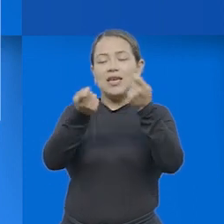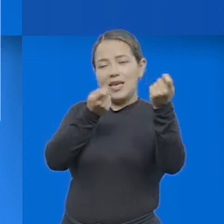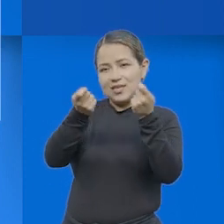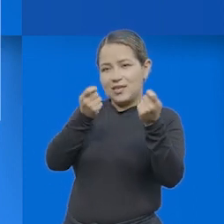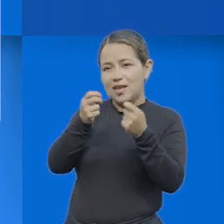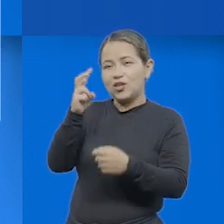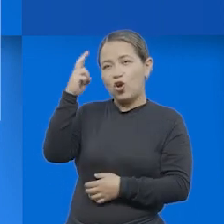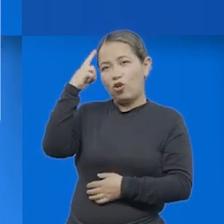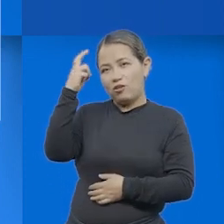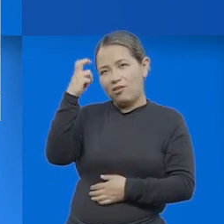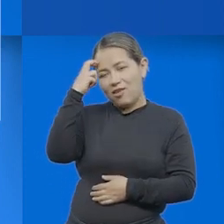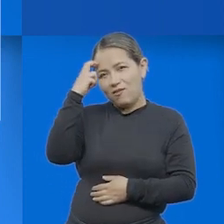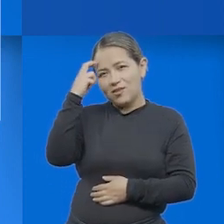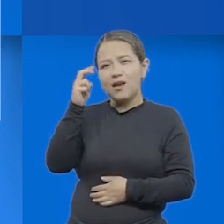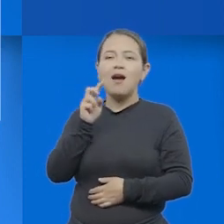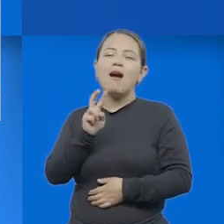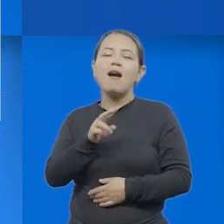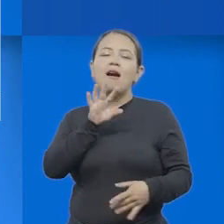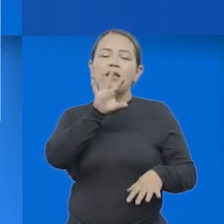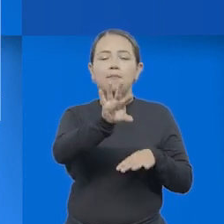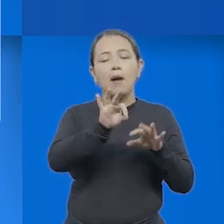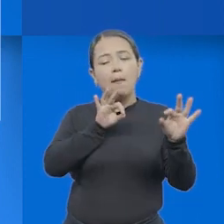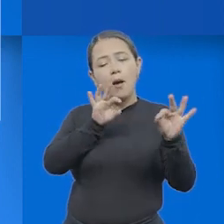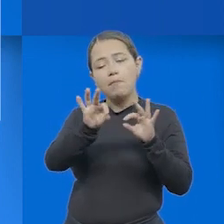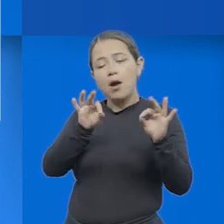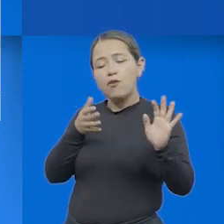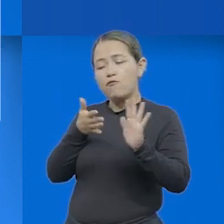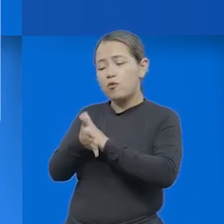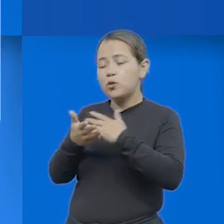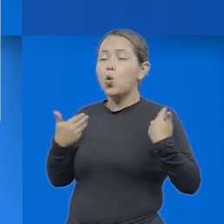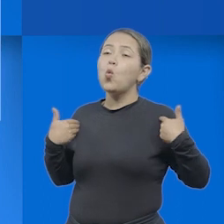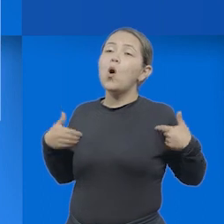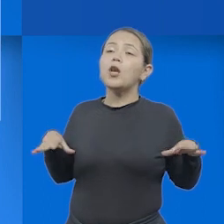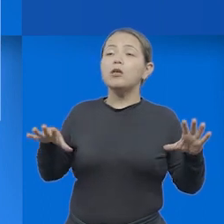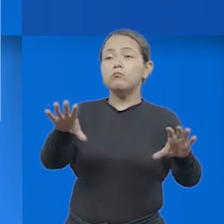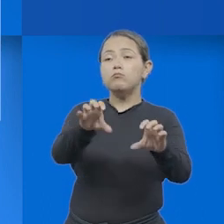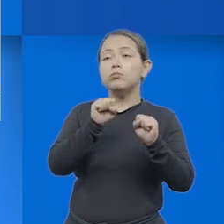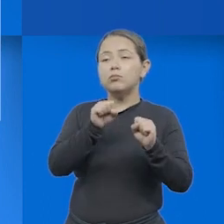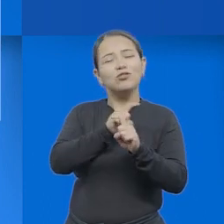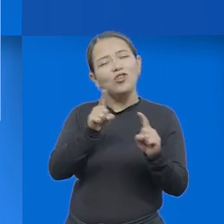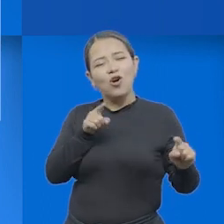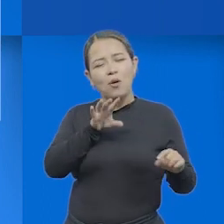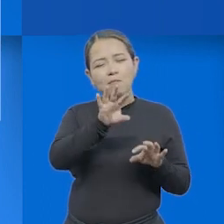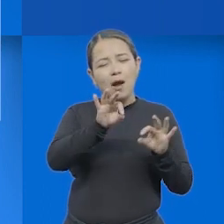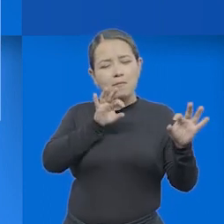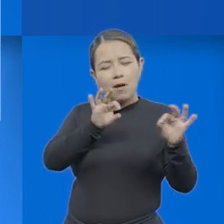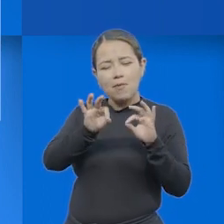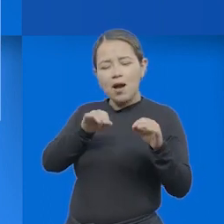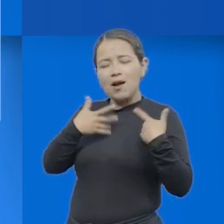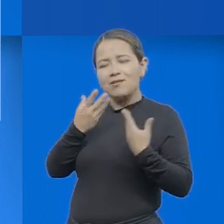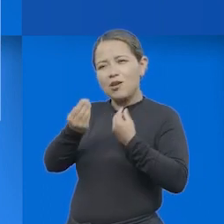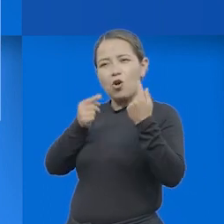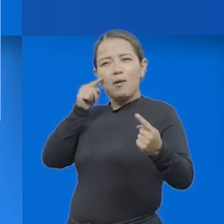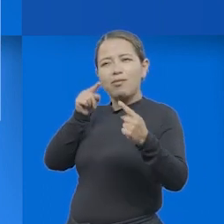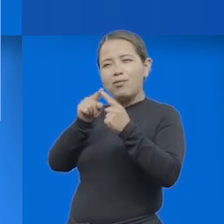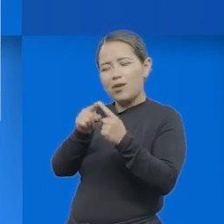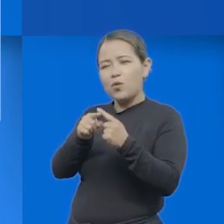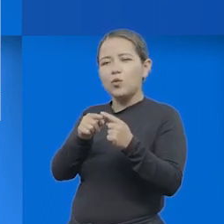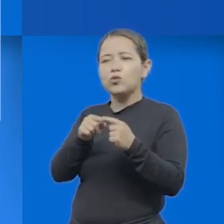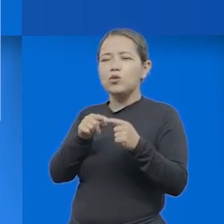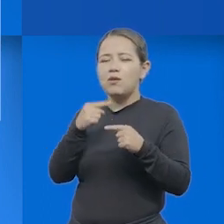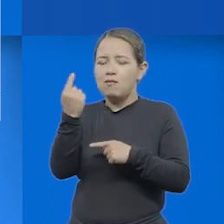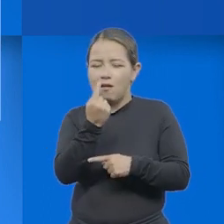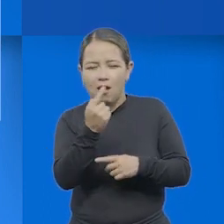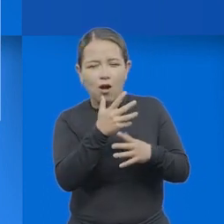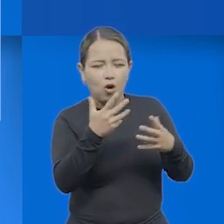cognitivas encontramos seleccionar la información necesaria en función del tema, formular objetivos, clasificar,